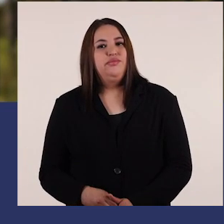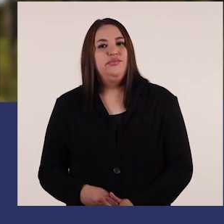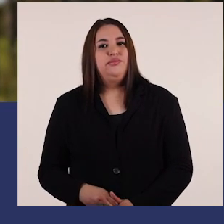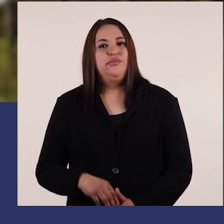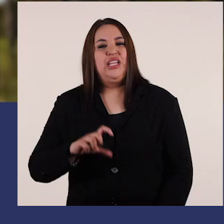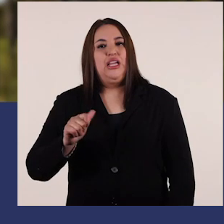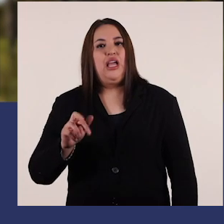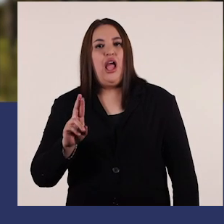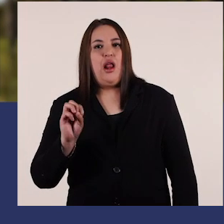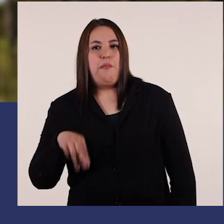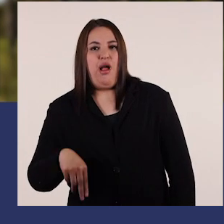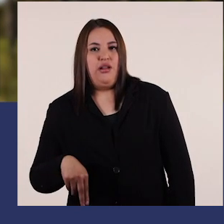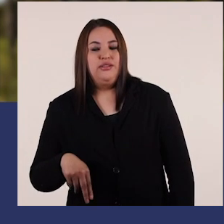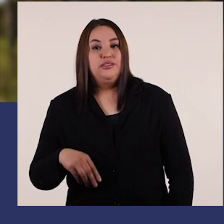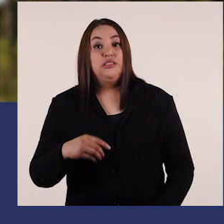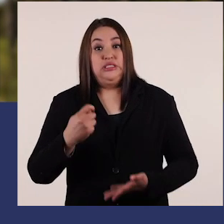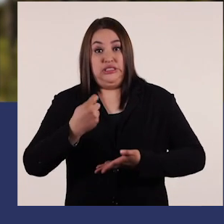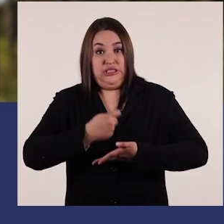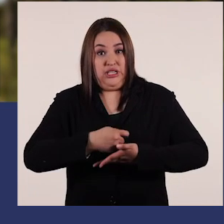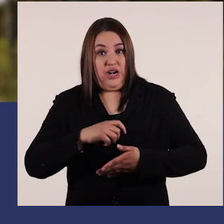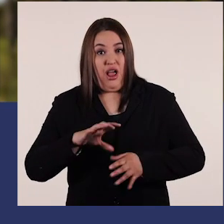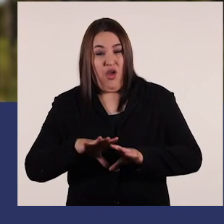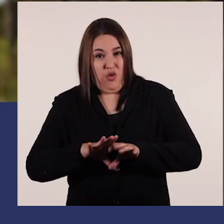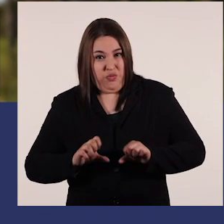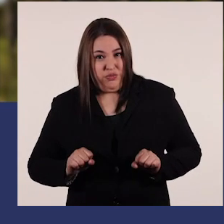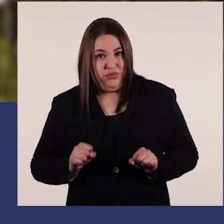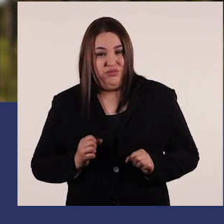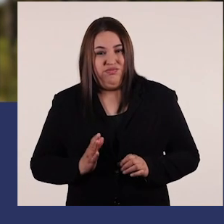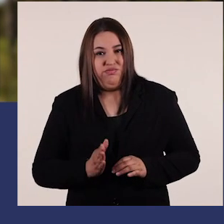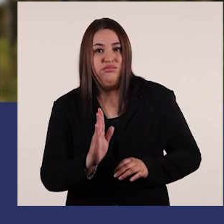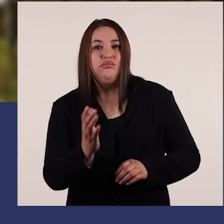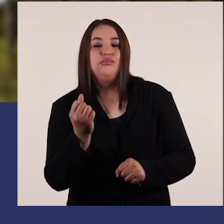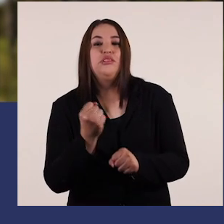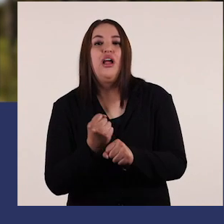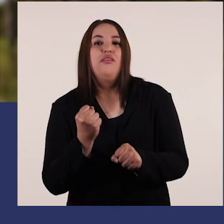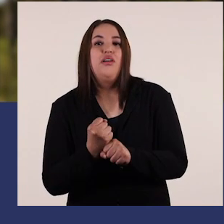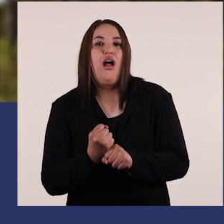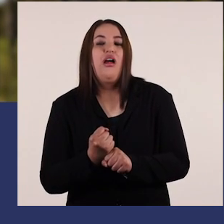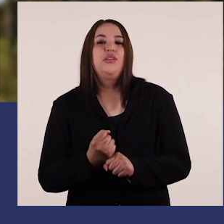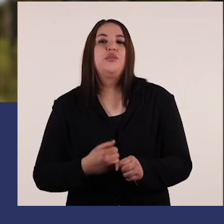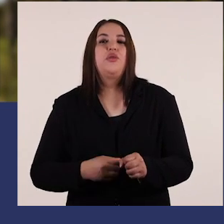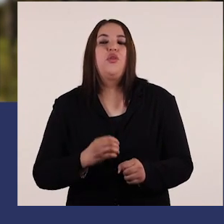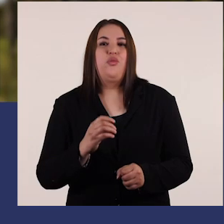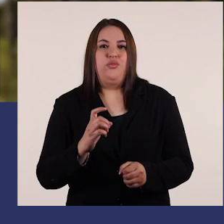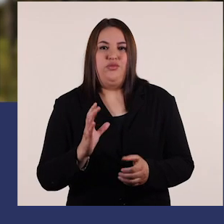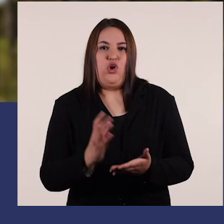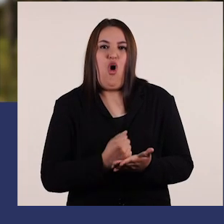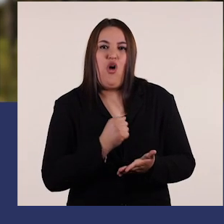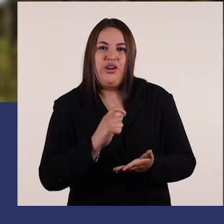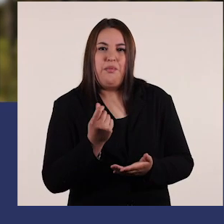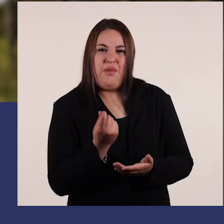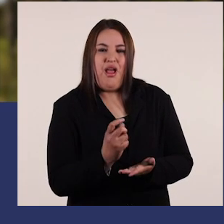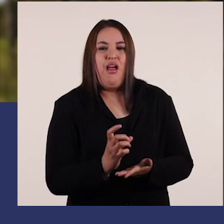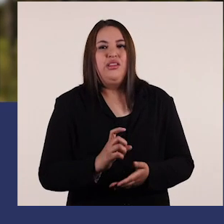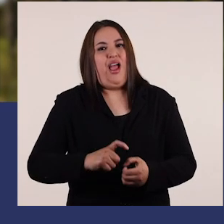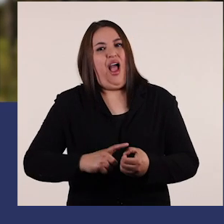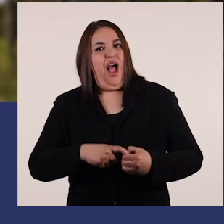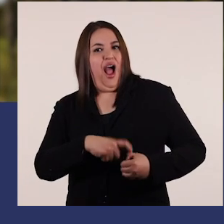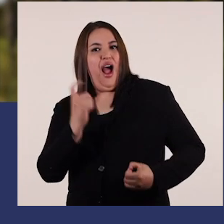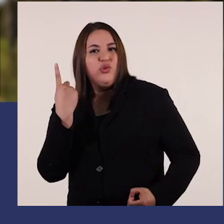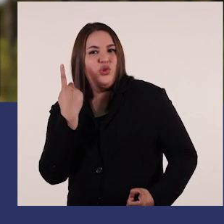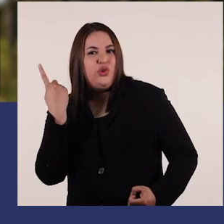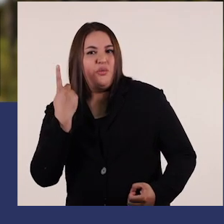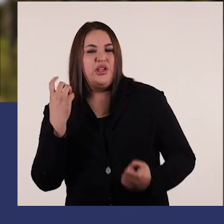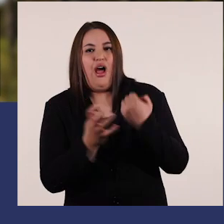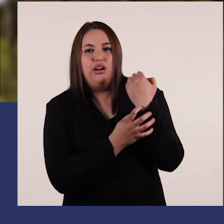soy Germán Becker. Y desde el Senado me comprometo a seguir trabajando para lograr mayor financiamiento y autonomía para nuestras regiones.